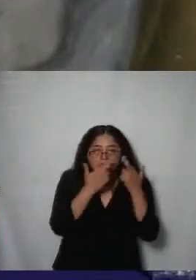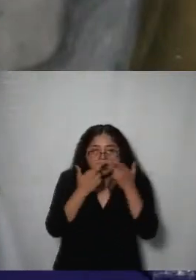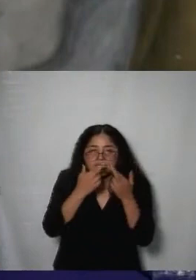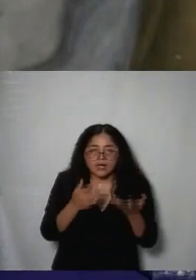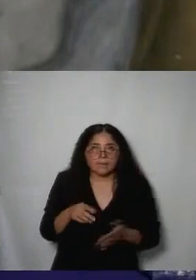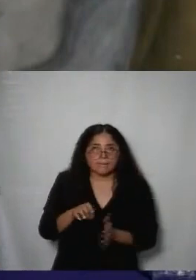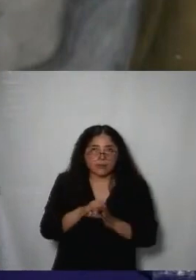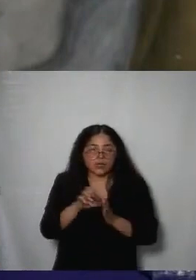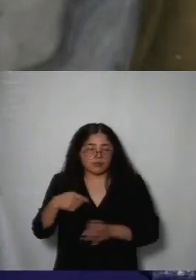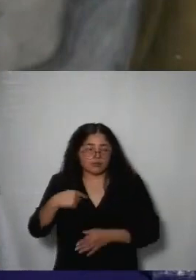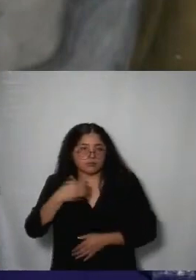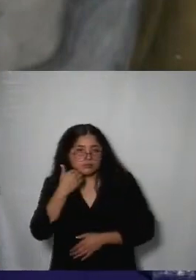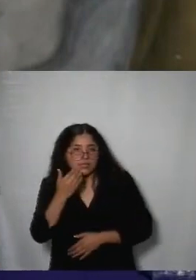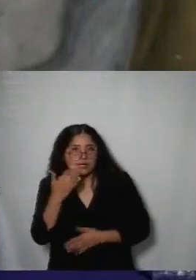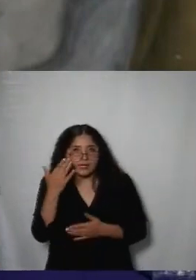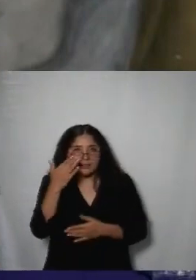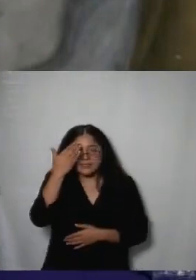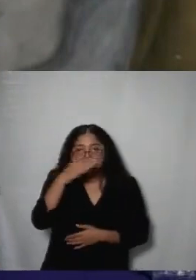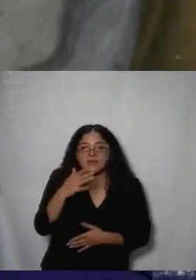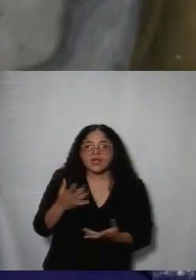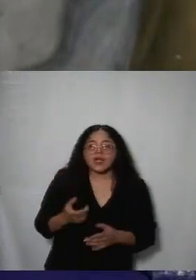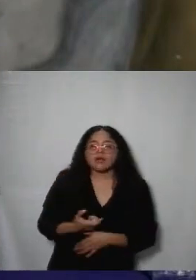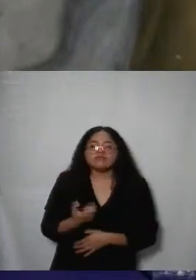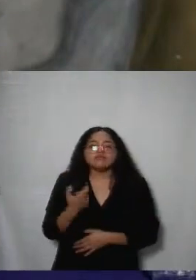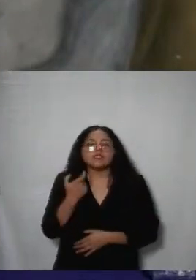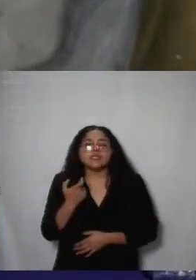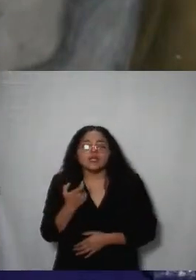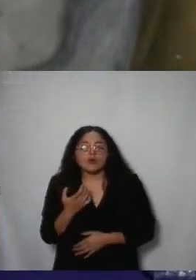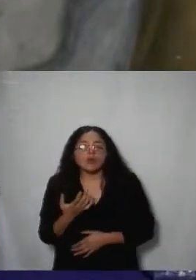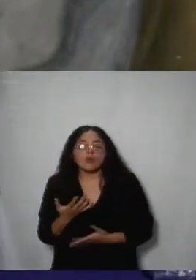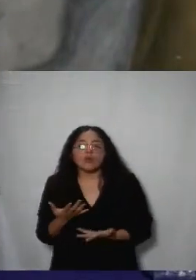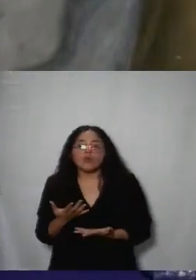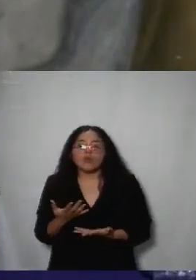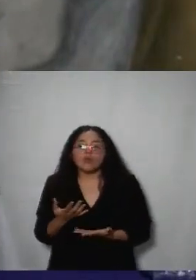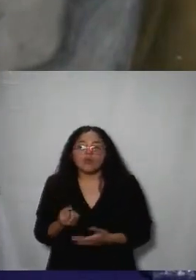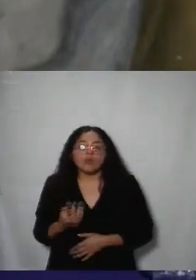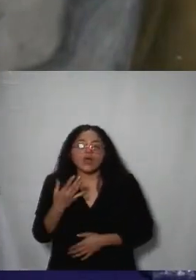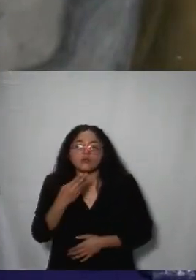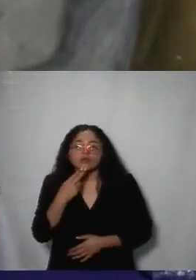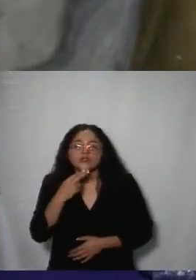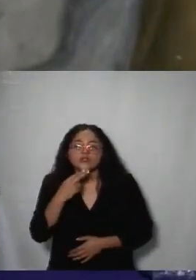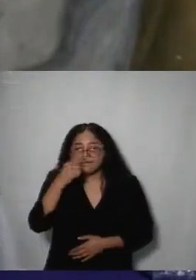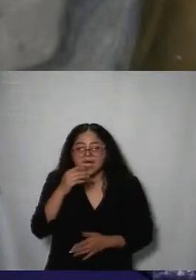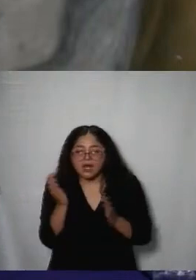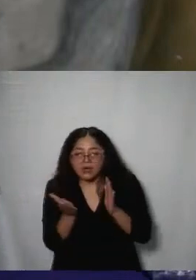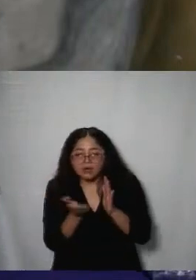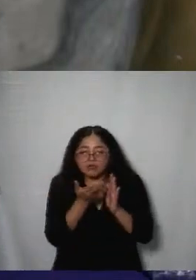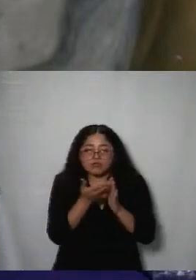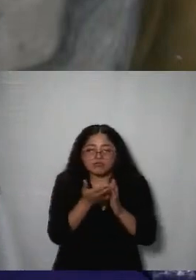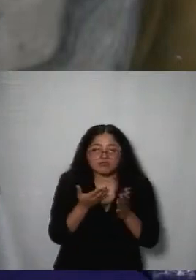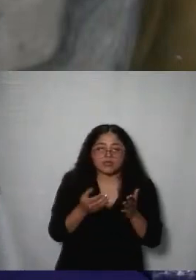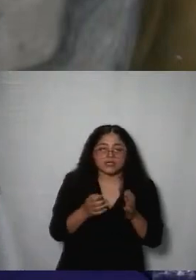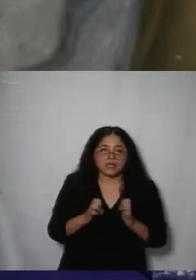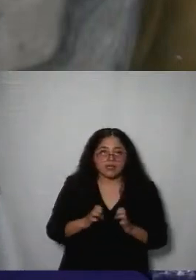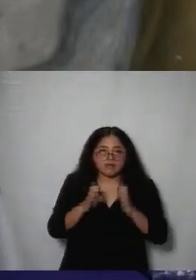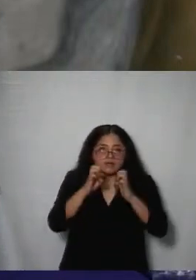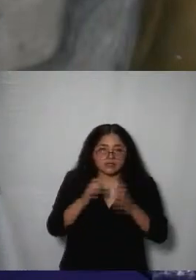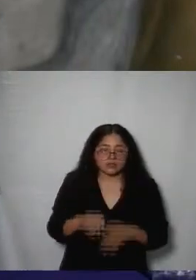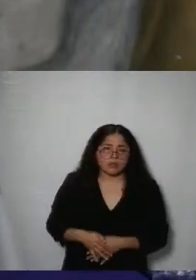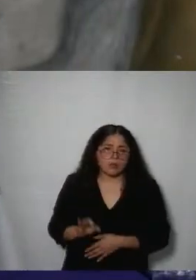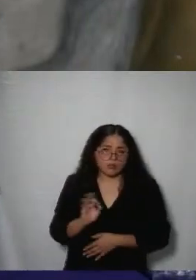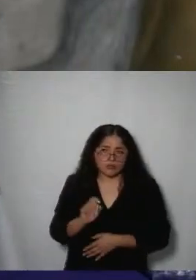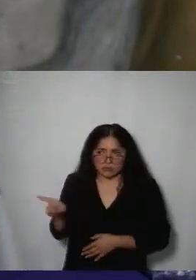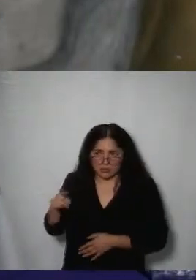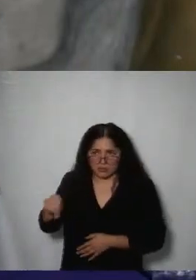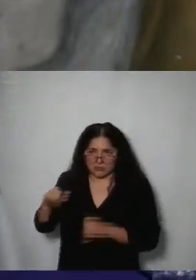determinada obra pública o alguna información que le interese de un ente público cuando el ente público no entrega la información